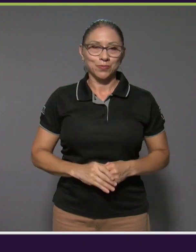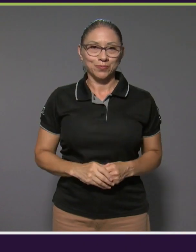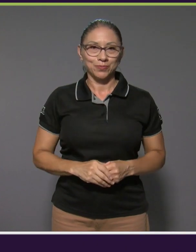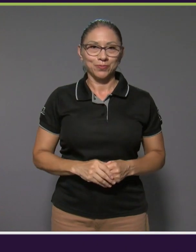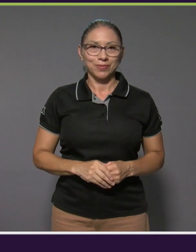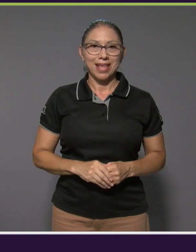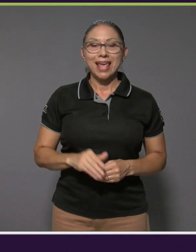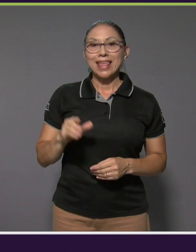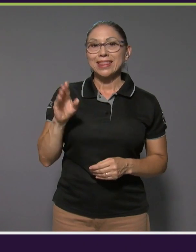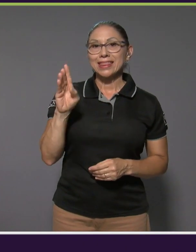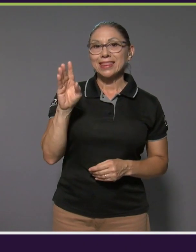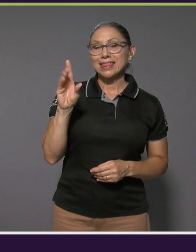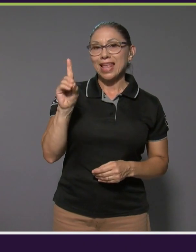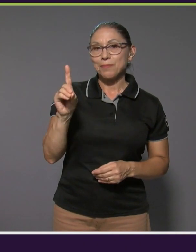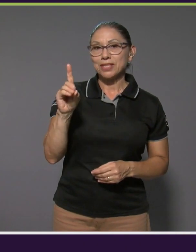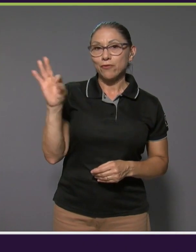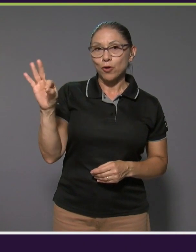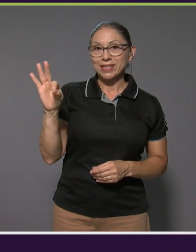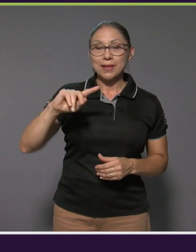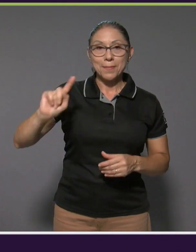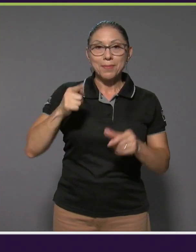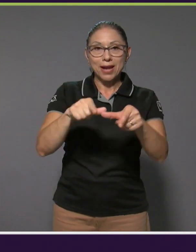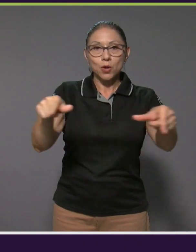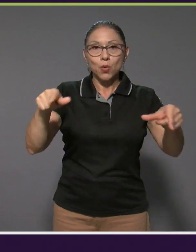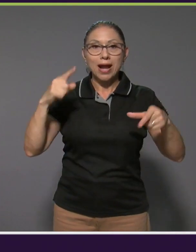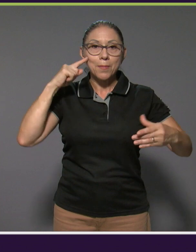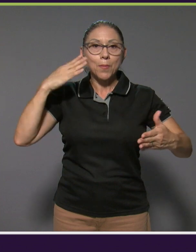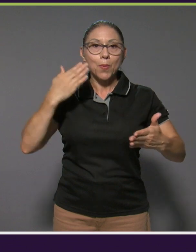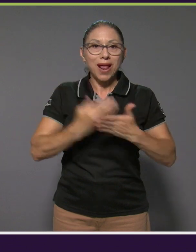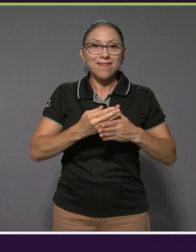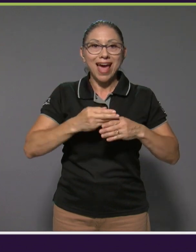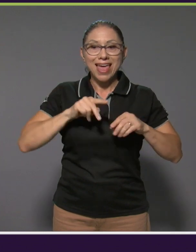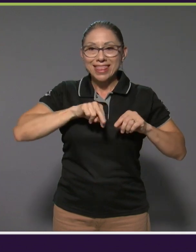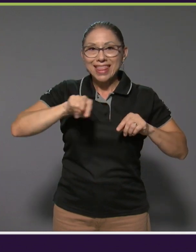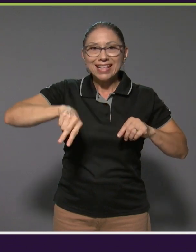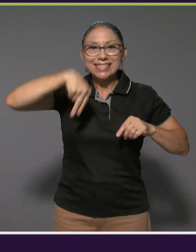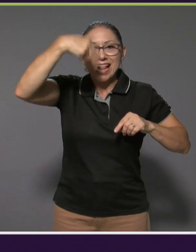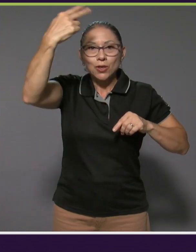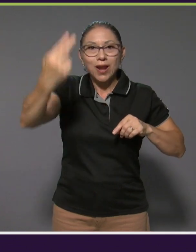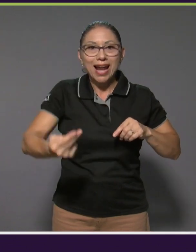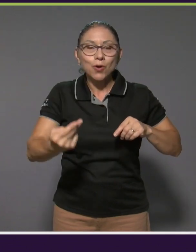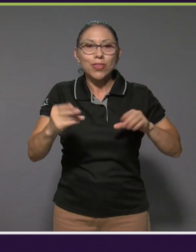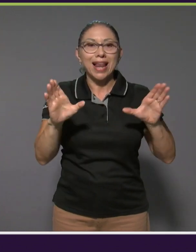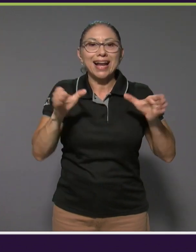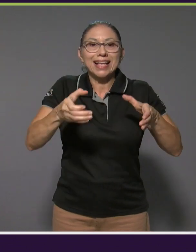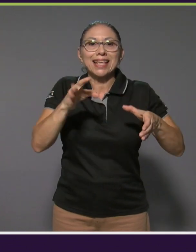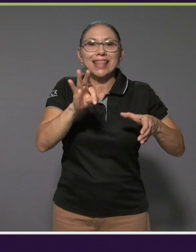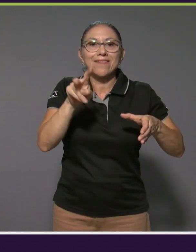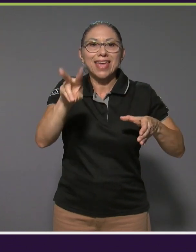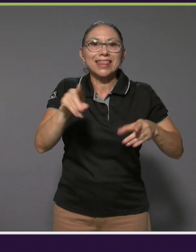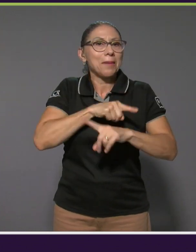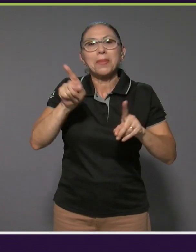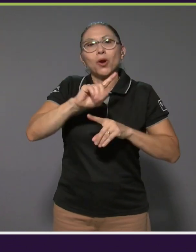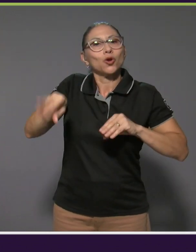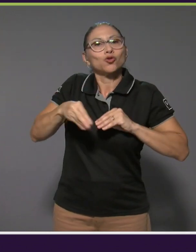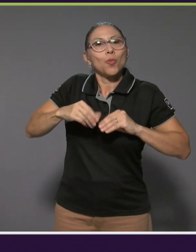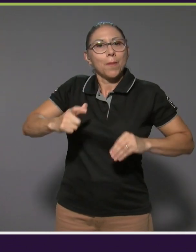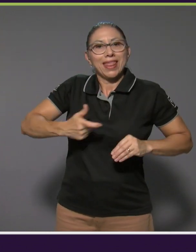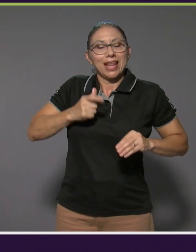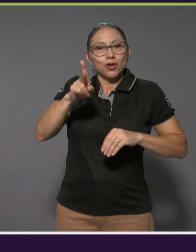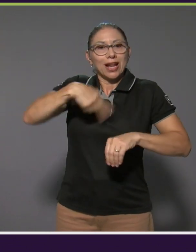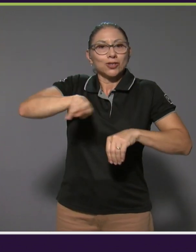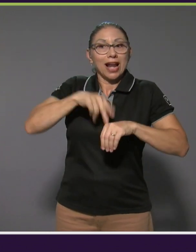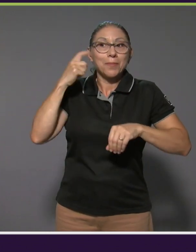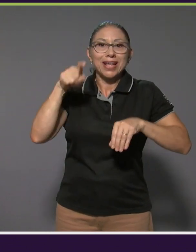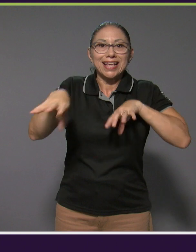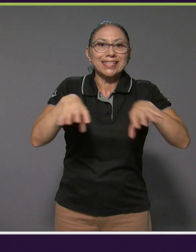Kermit Forbes conquistó el primer lugar de la prueba de salto largo de la clase T20. Sin embargo, no sumó al medallero nacional ya que el evento